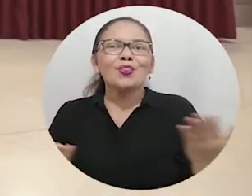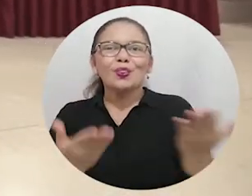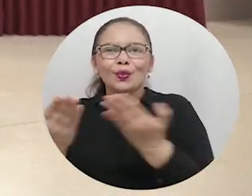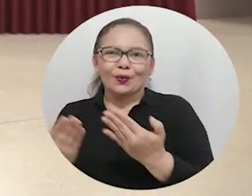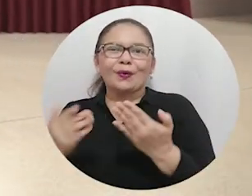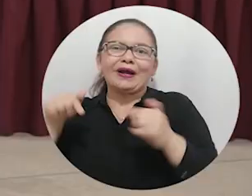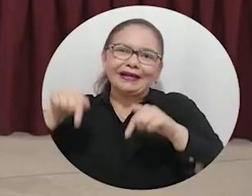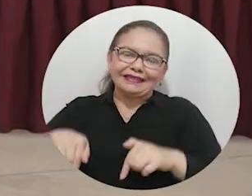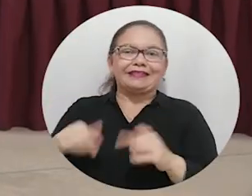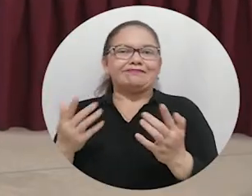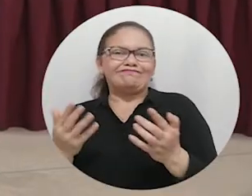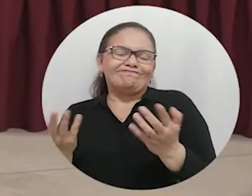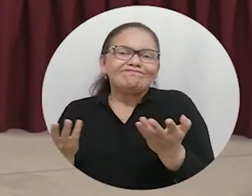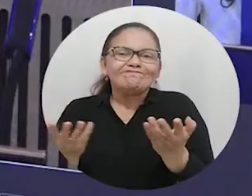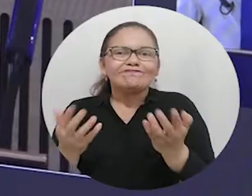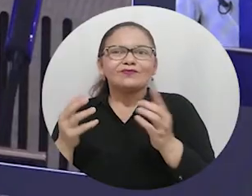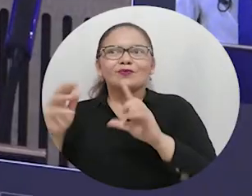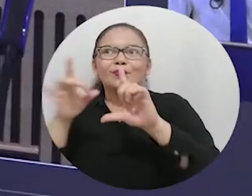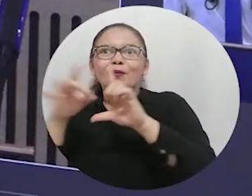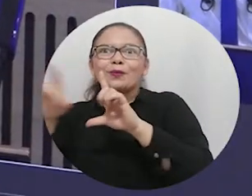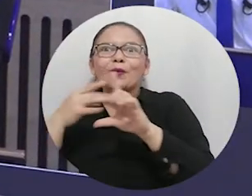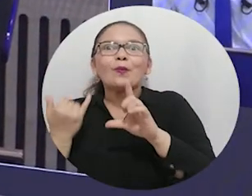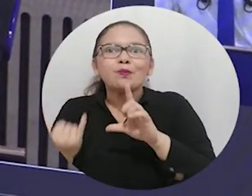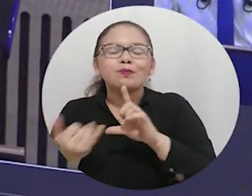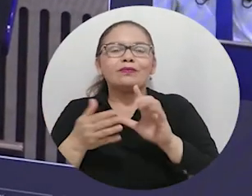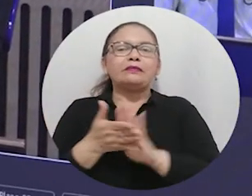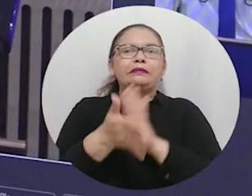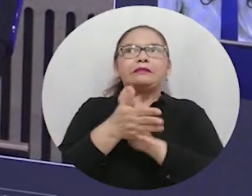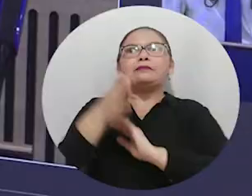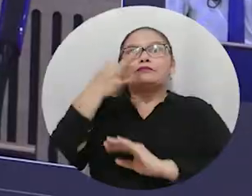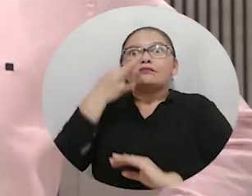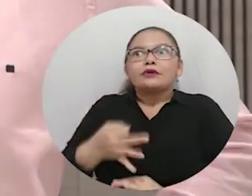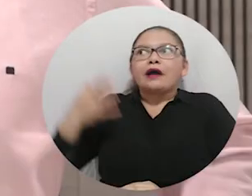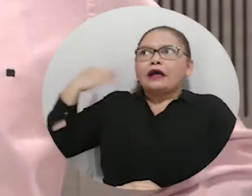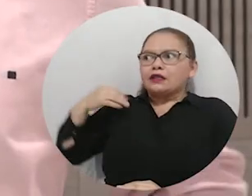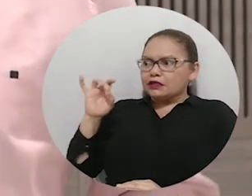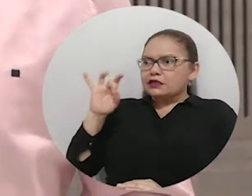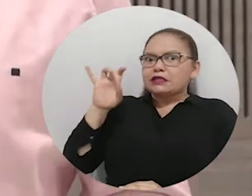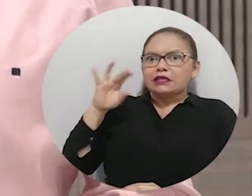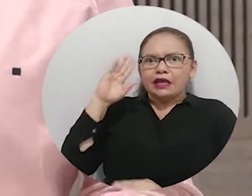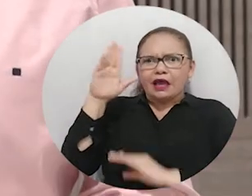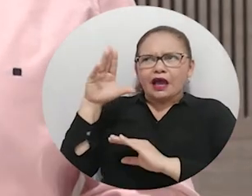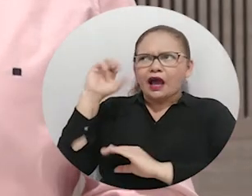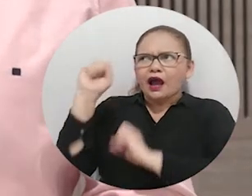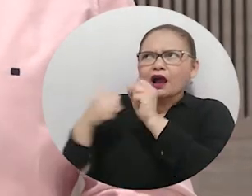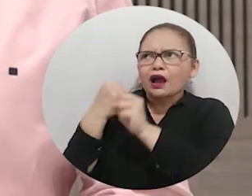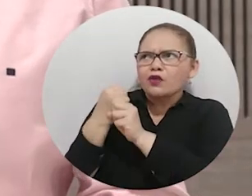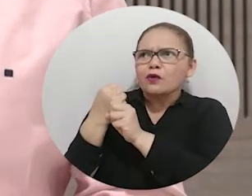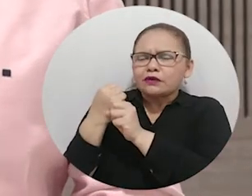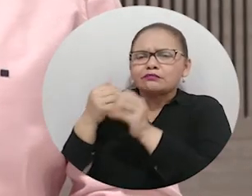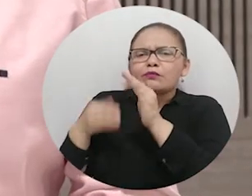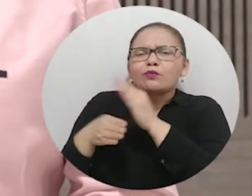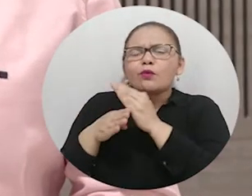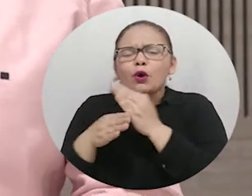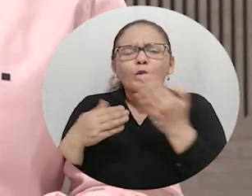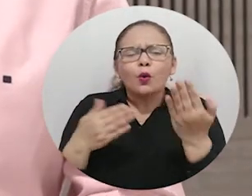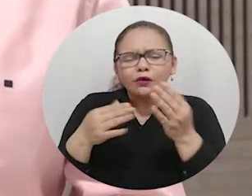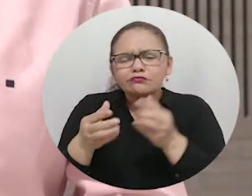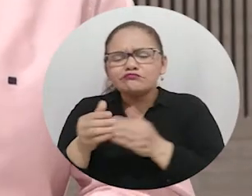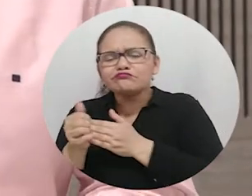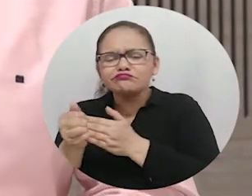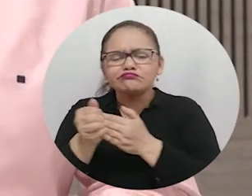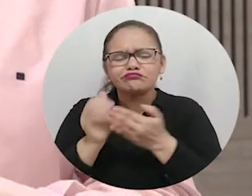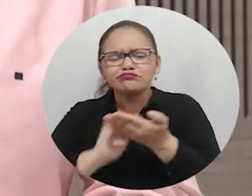región y que en esta versión se desarrolló de manera telepresencial. Desde hace más de 15 años estamos tratando de